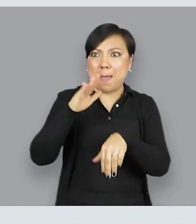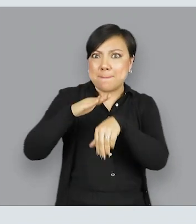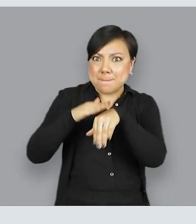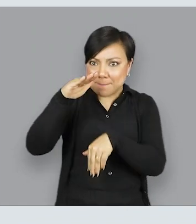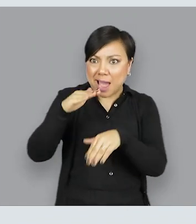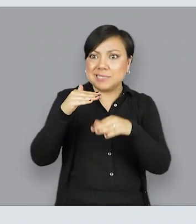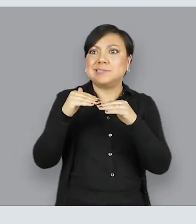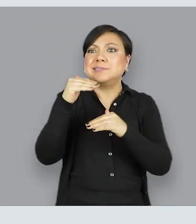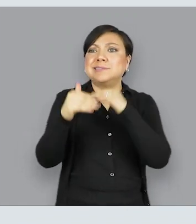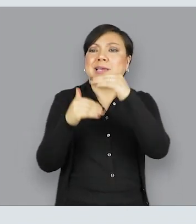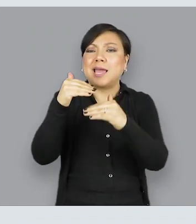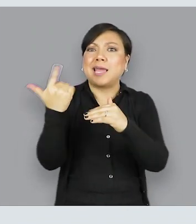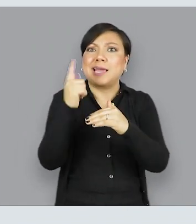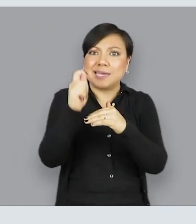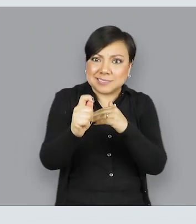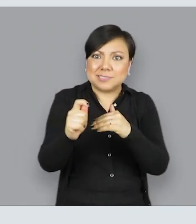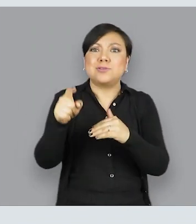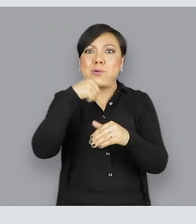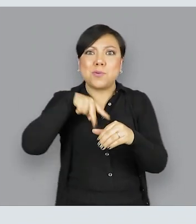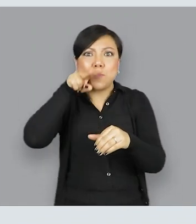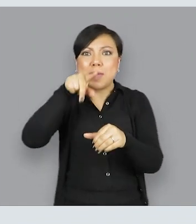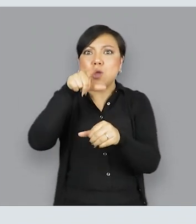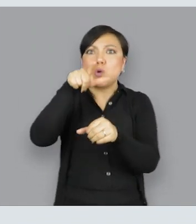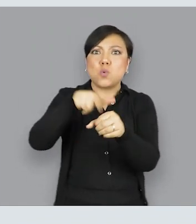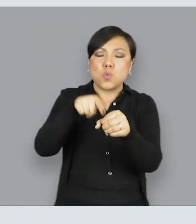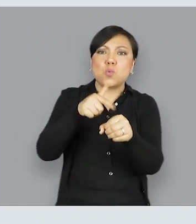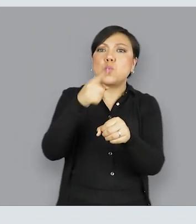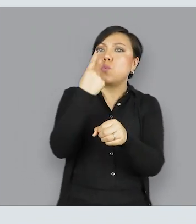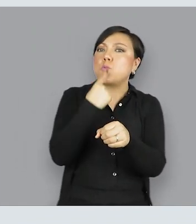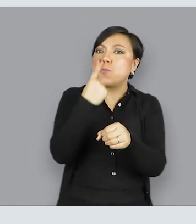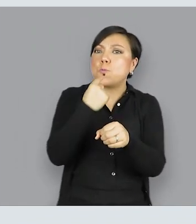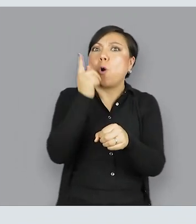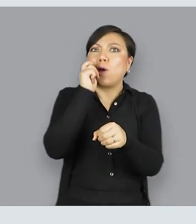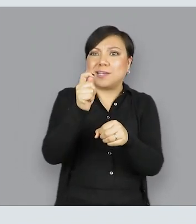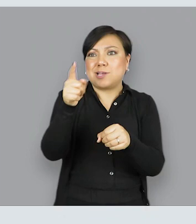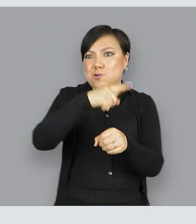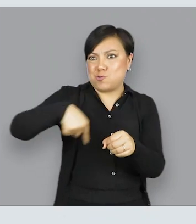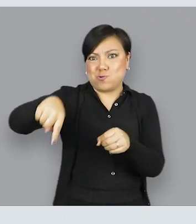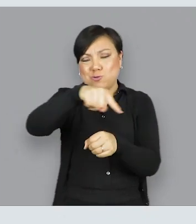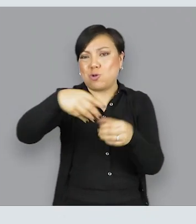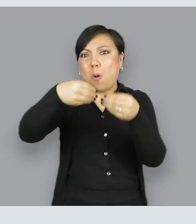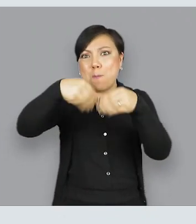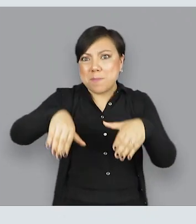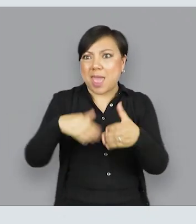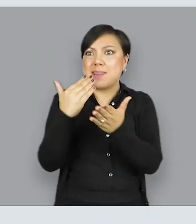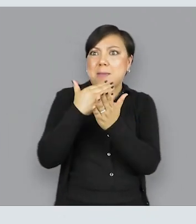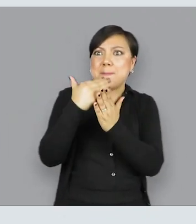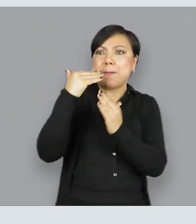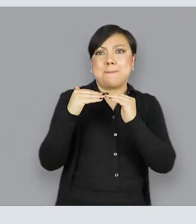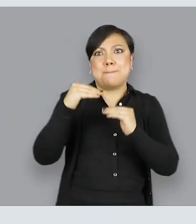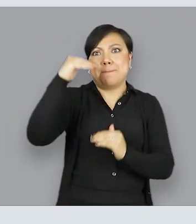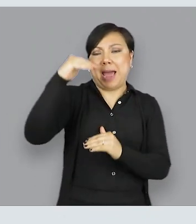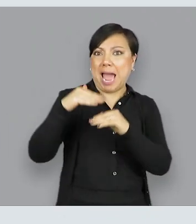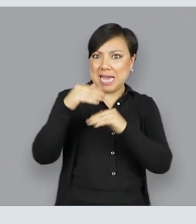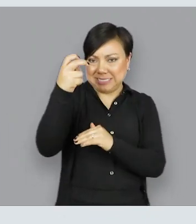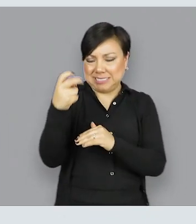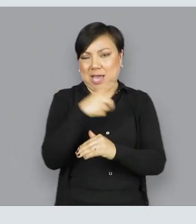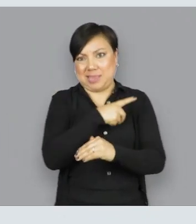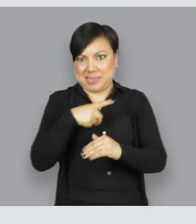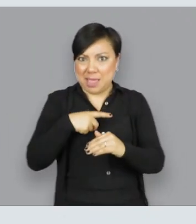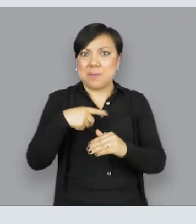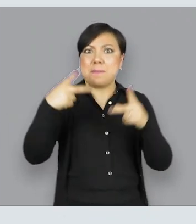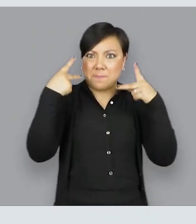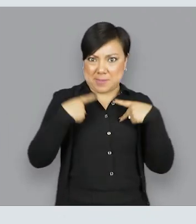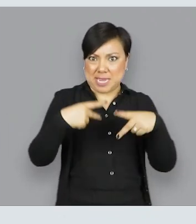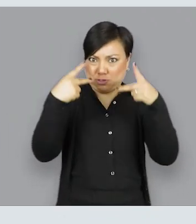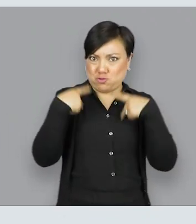doble de la meta, la ajustaremos hacia arriba y la pondremos en color rojo. Eso significará que perdimos la marca anterior y nos tuvimos que mover hacia un valor